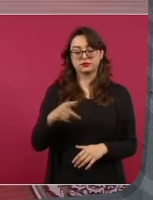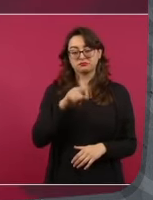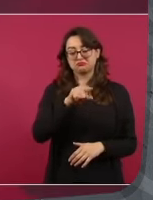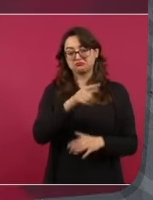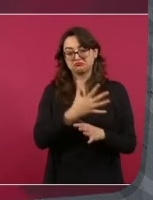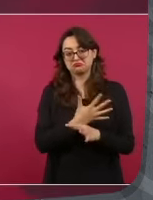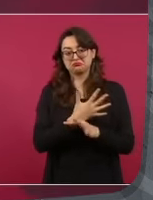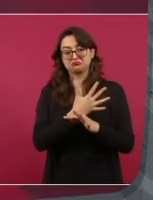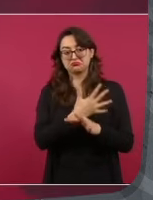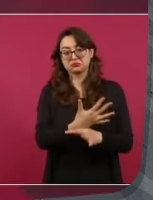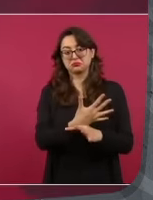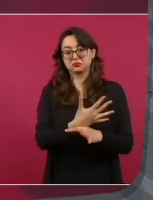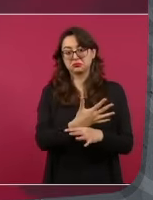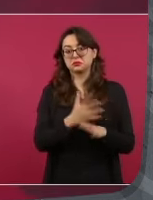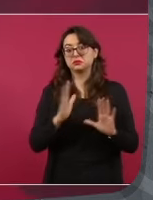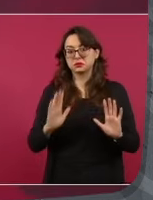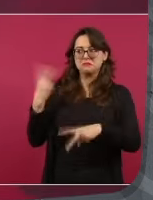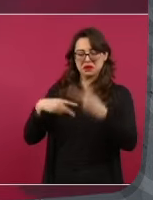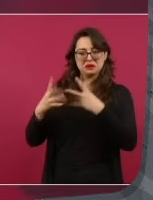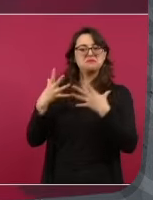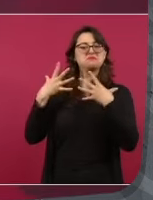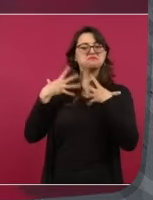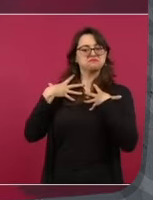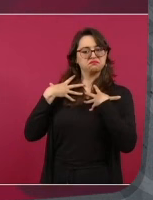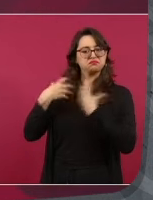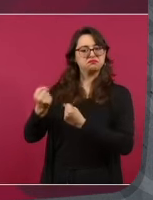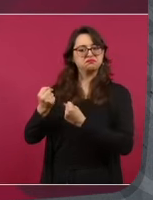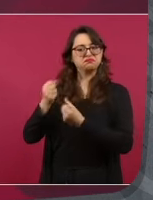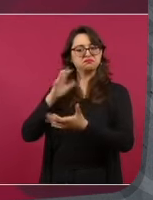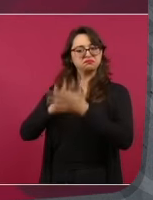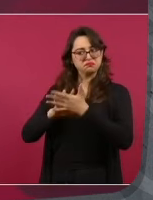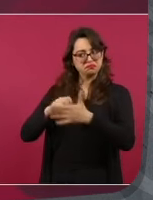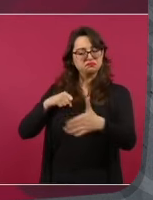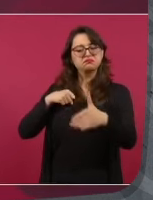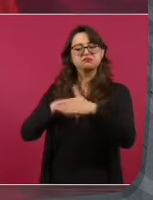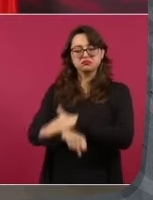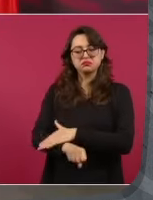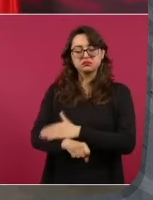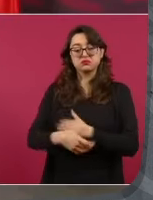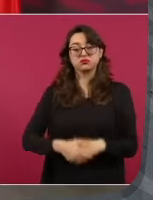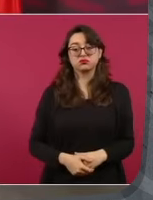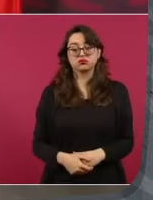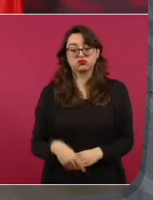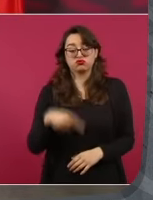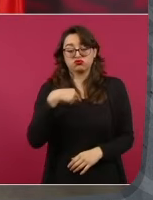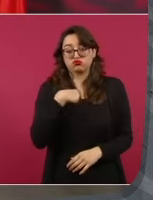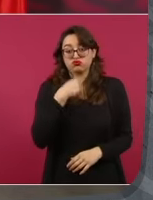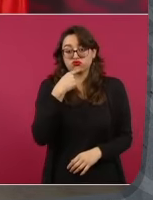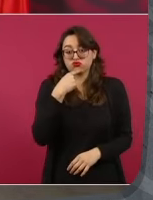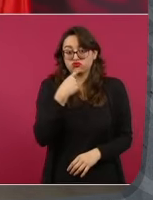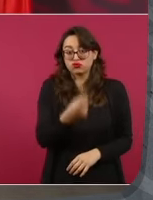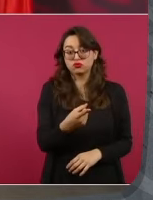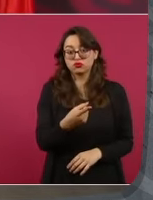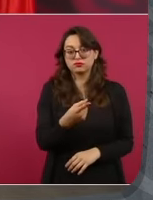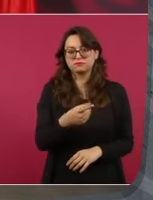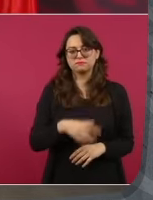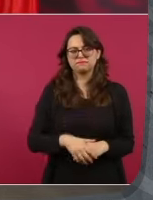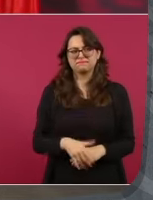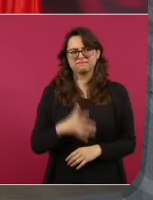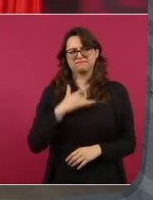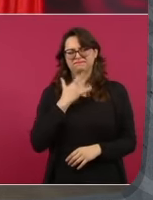a detener y yo lo que expresé que